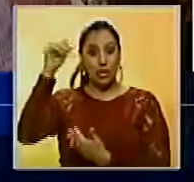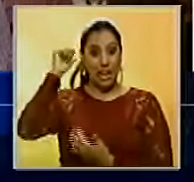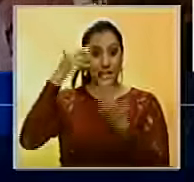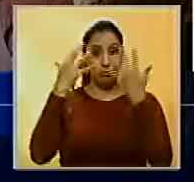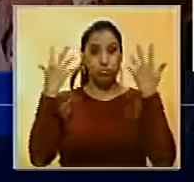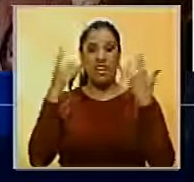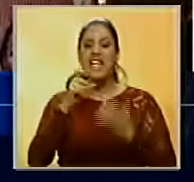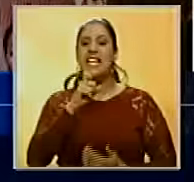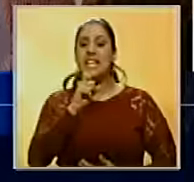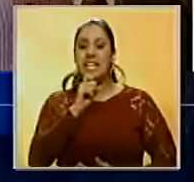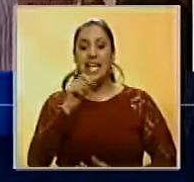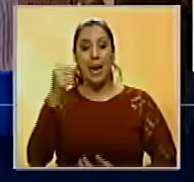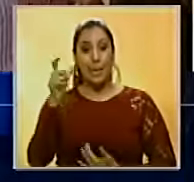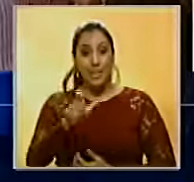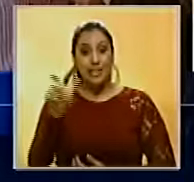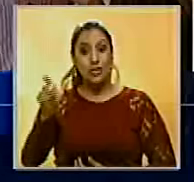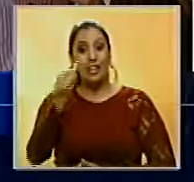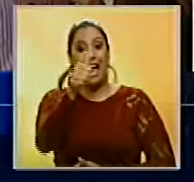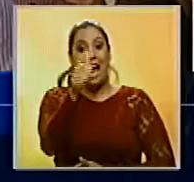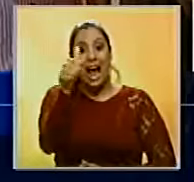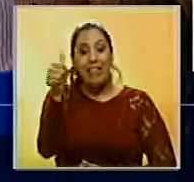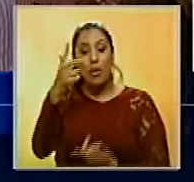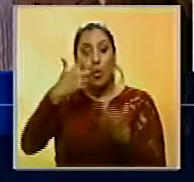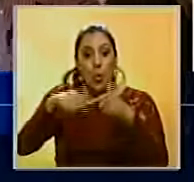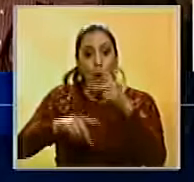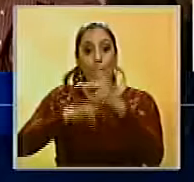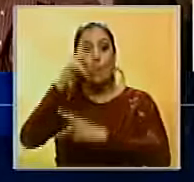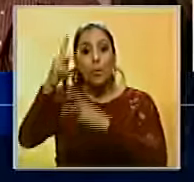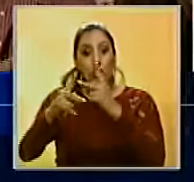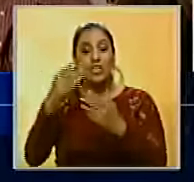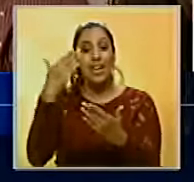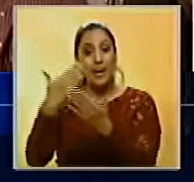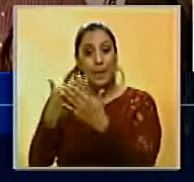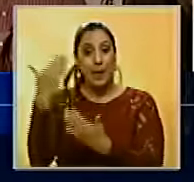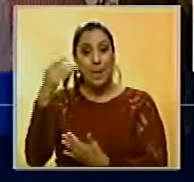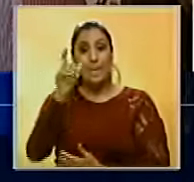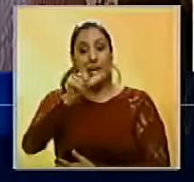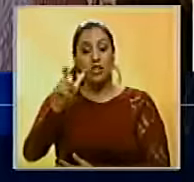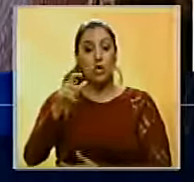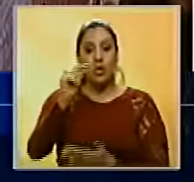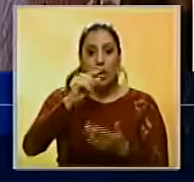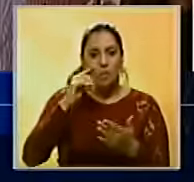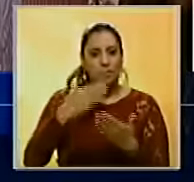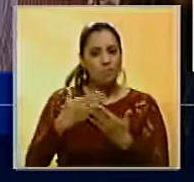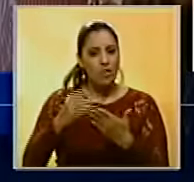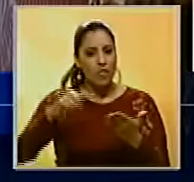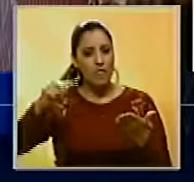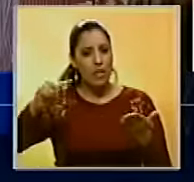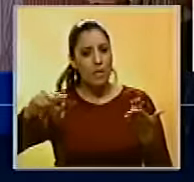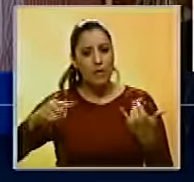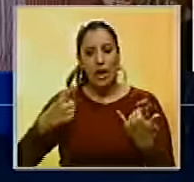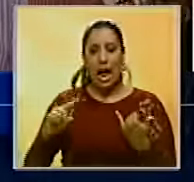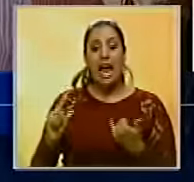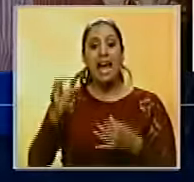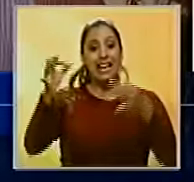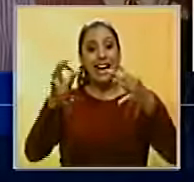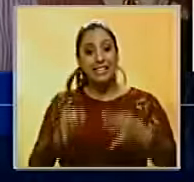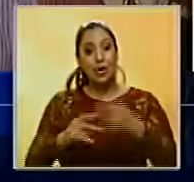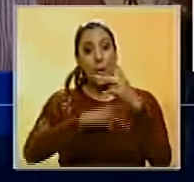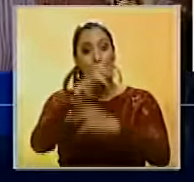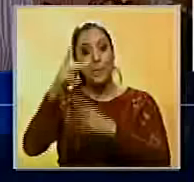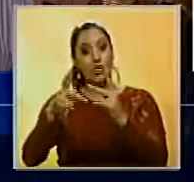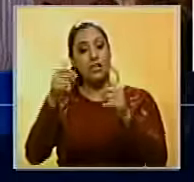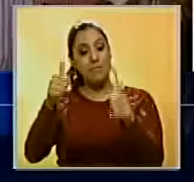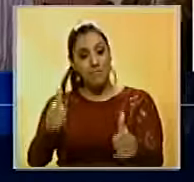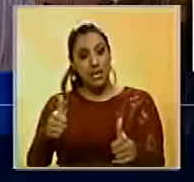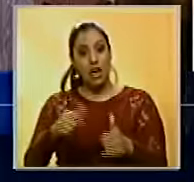mi espalda son los que están en cada una de las etapas del proceso. Son los héroes anónimos, venezolanos anónimos, pero son los que están garantizando que el proceso